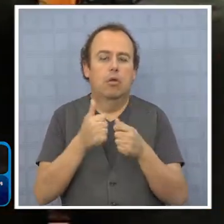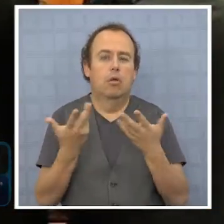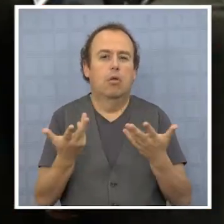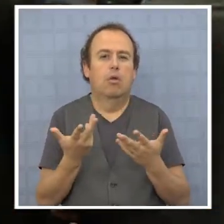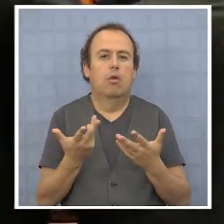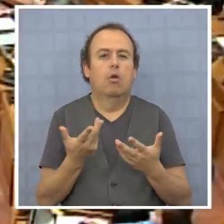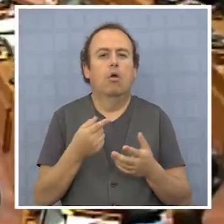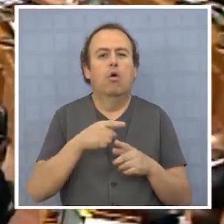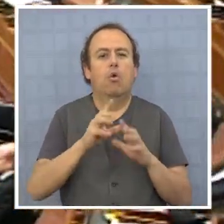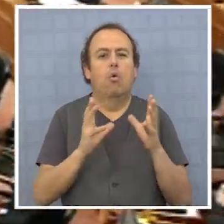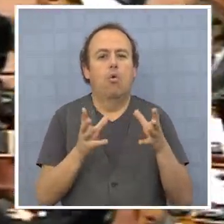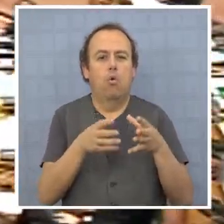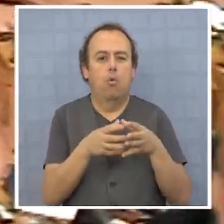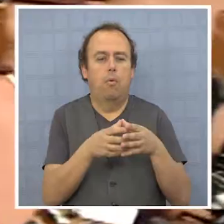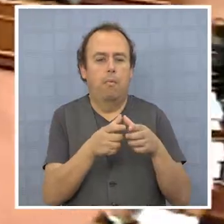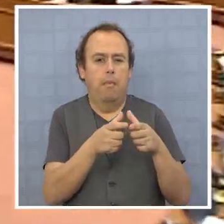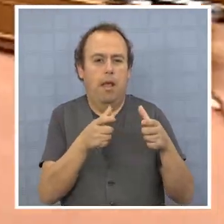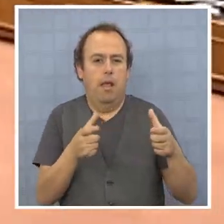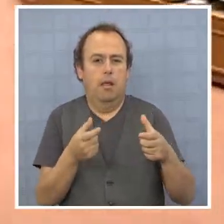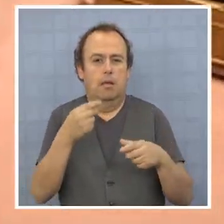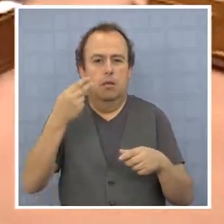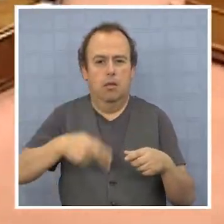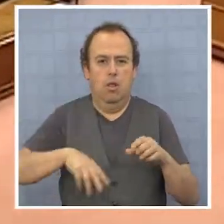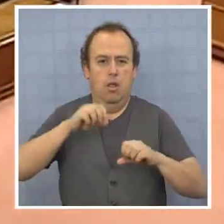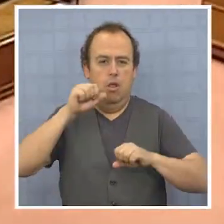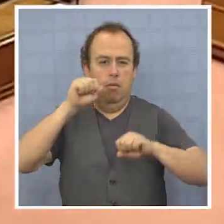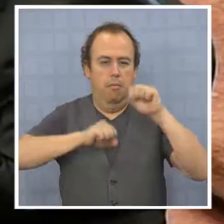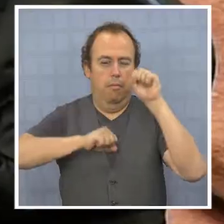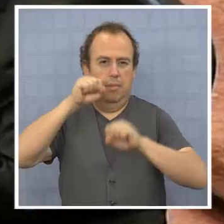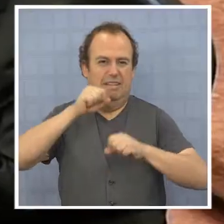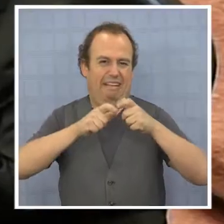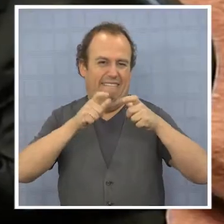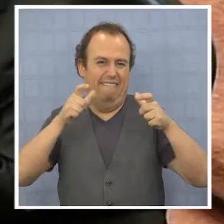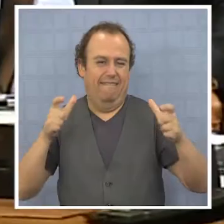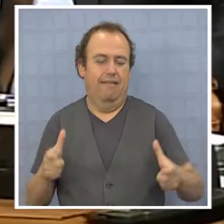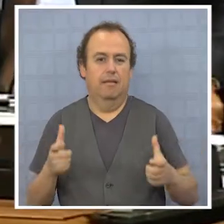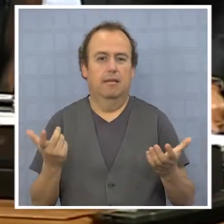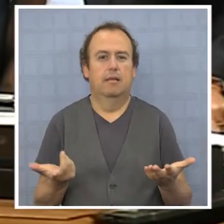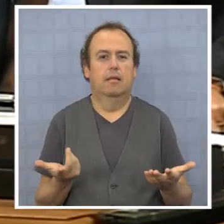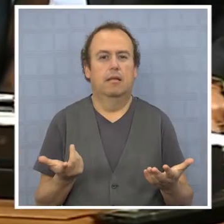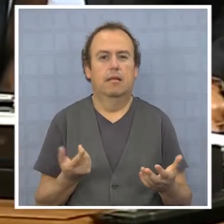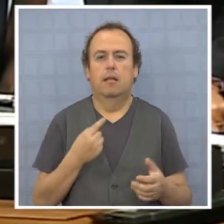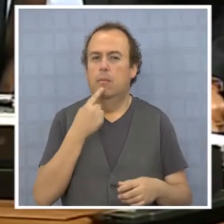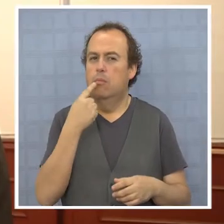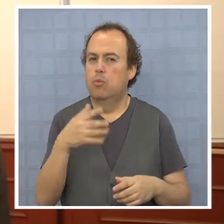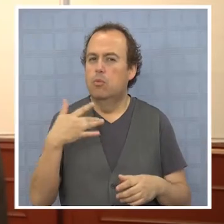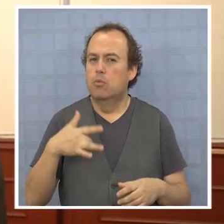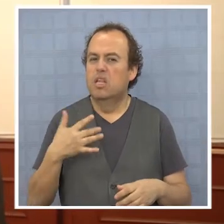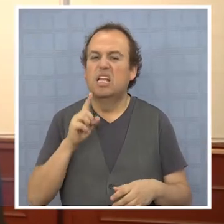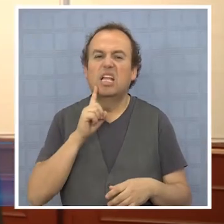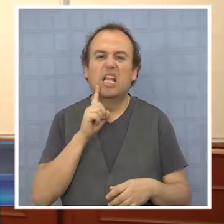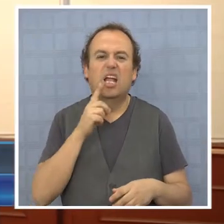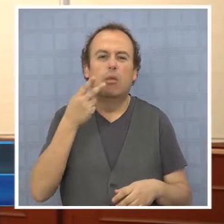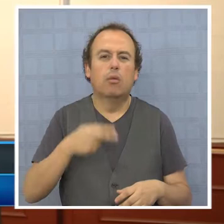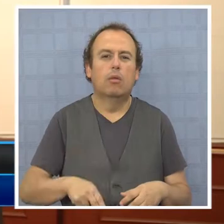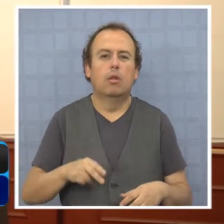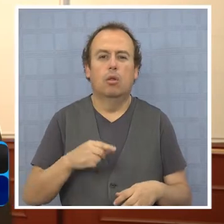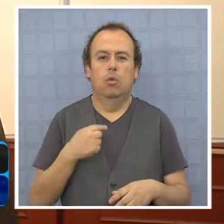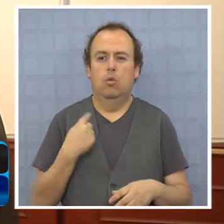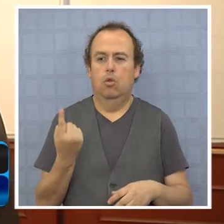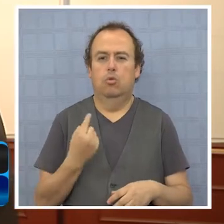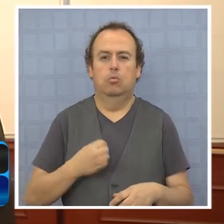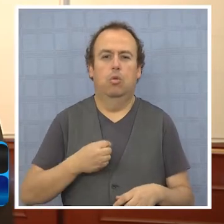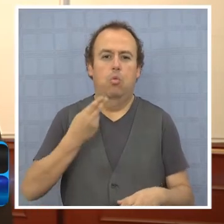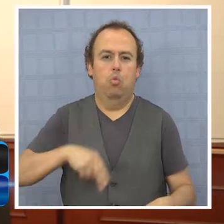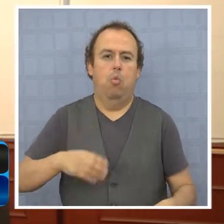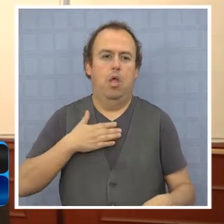a los grupos económicos que hoy dominan la industria. Es muy importante establecer la propiedad del recurso, quién es, que no se sientan ellos